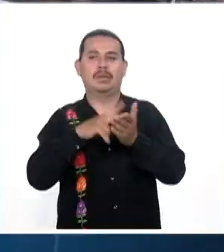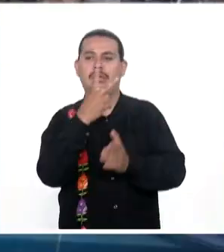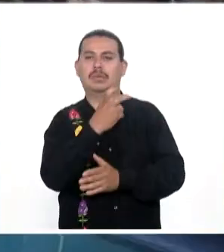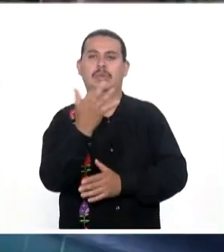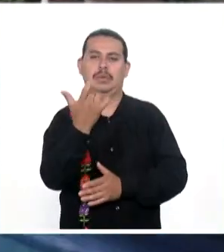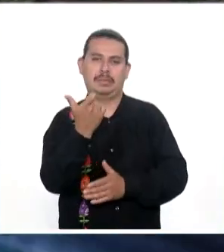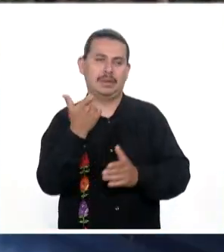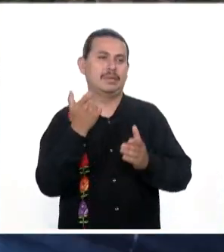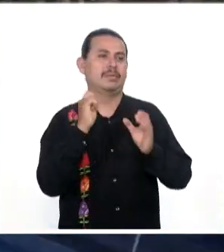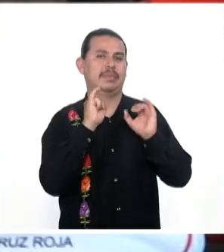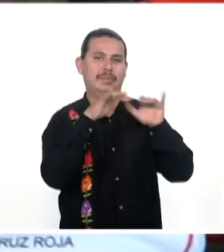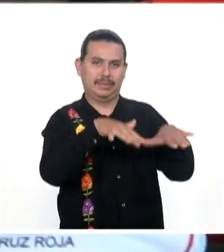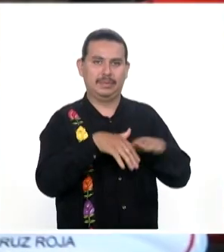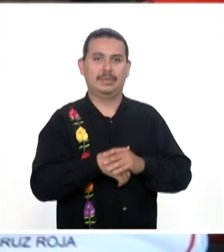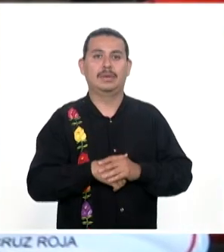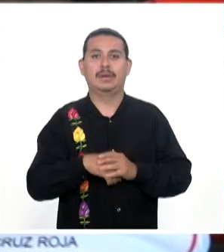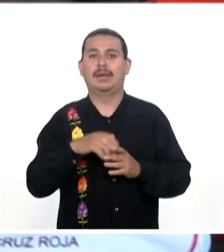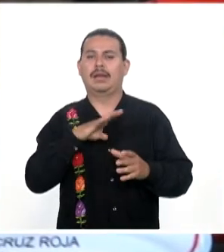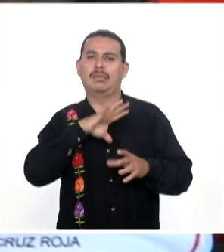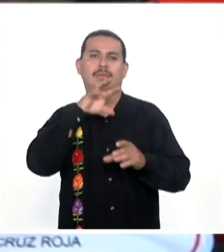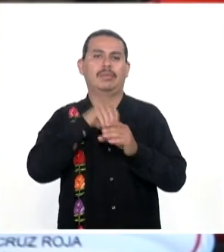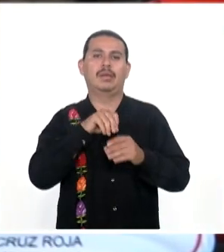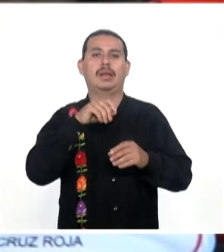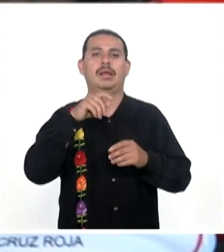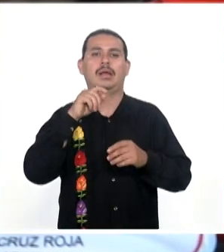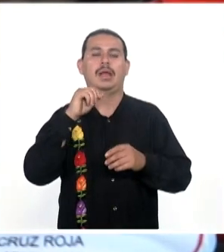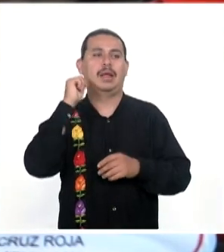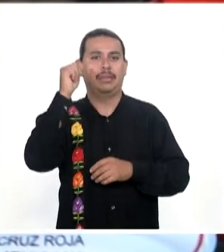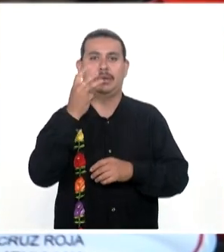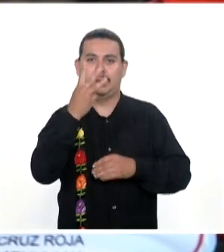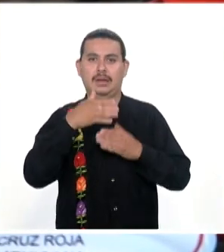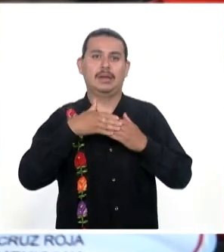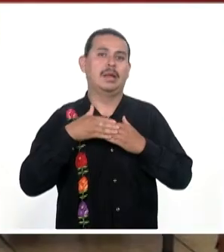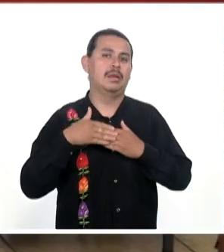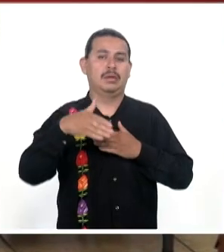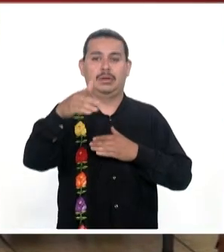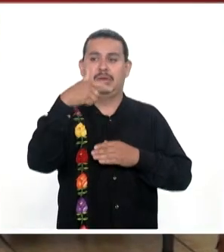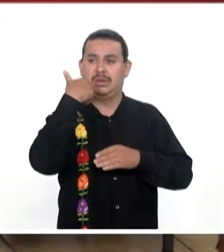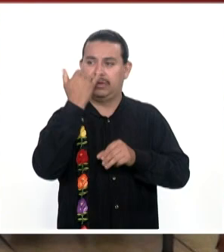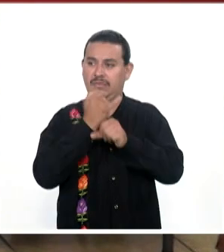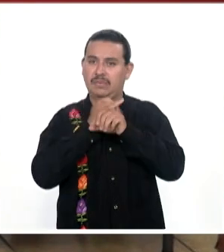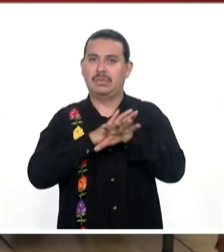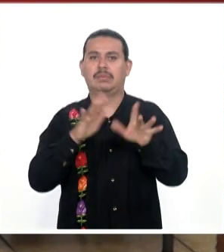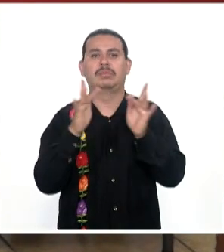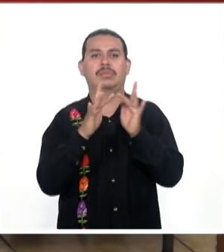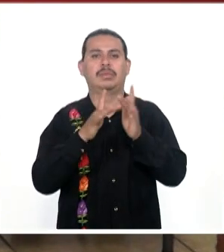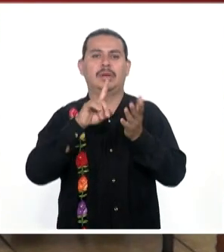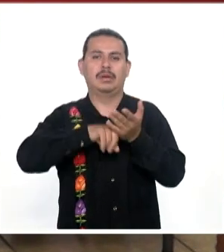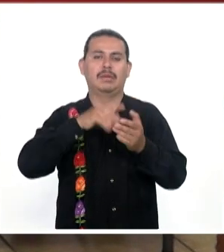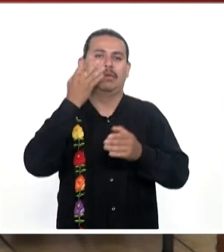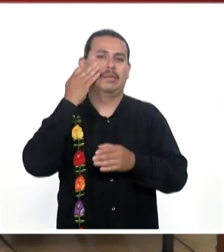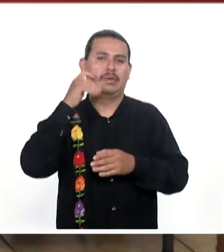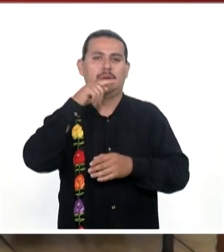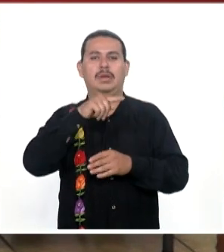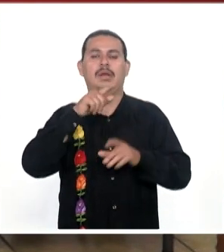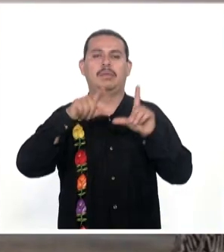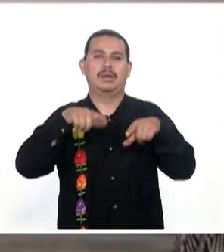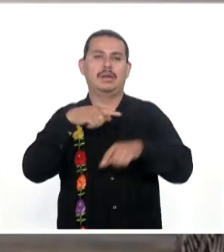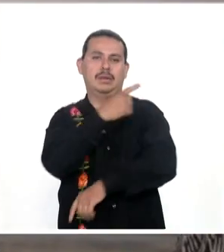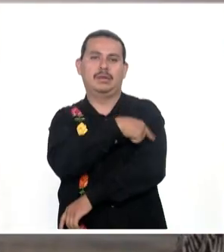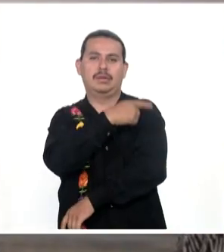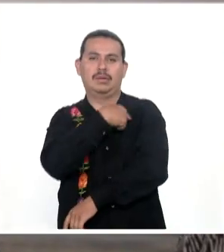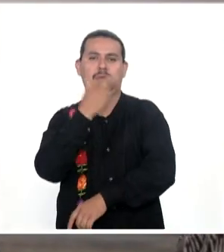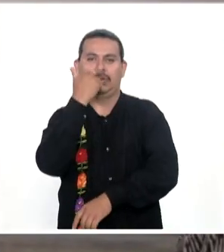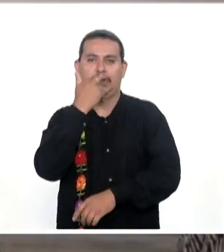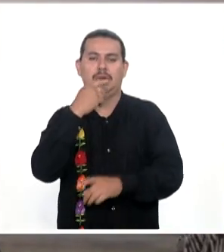costo De 250 pesos La cual estará Disponible A partir del 3 de abril Los informes Pueden solicitarse Vía Facebook En la